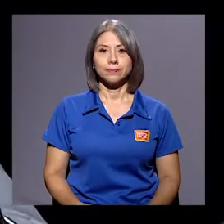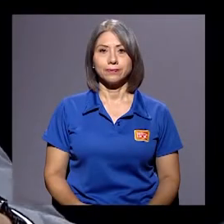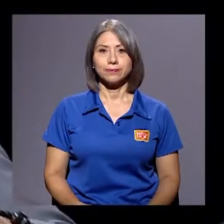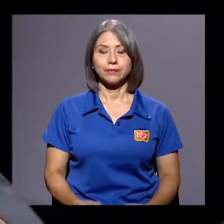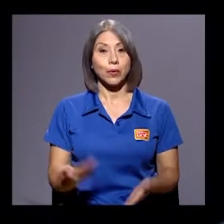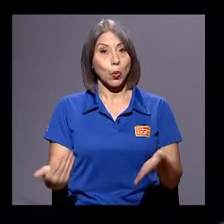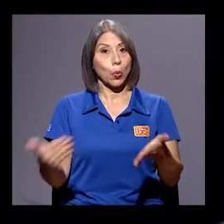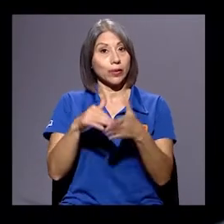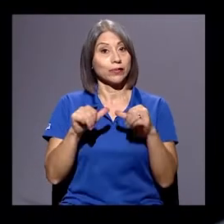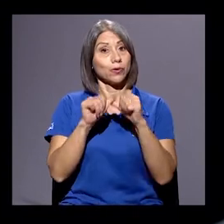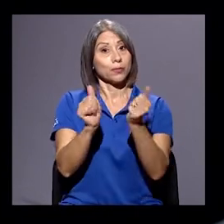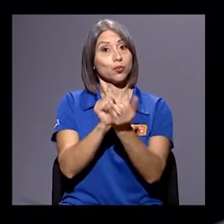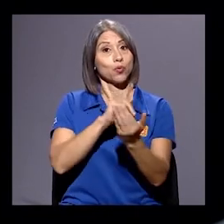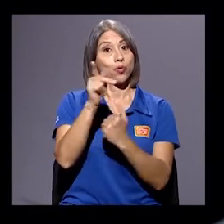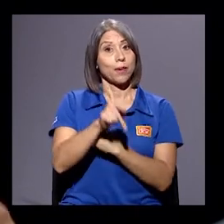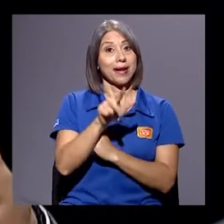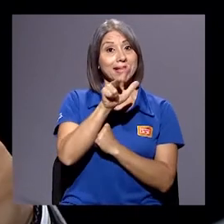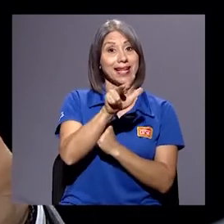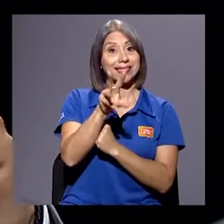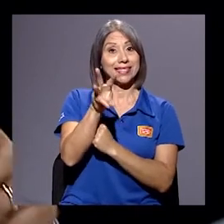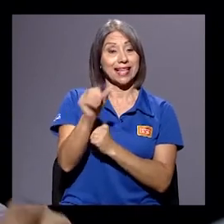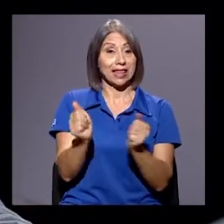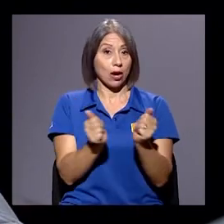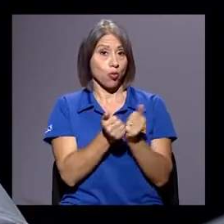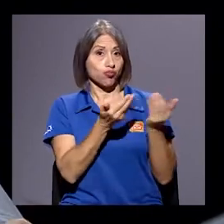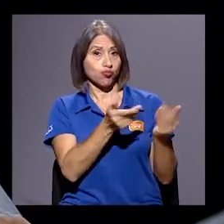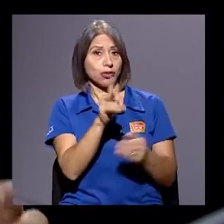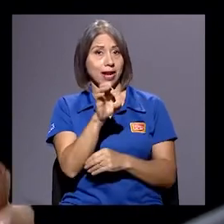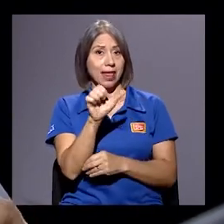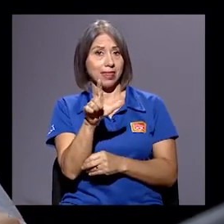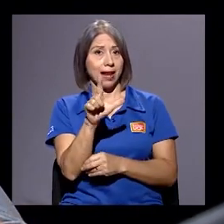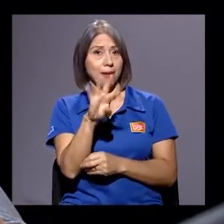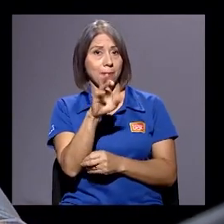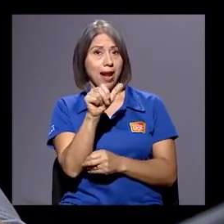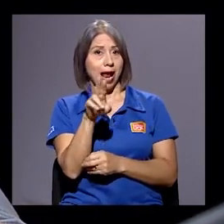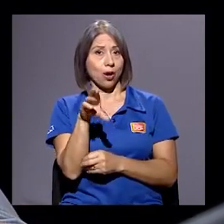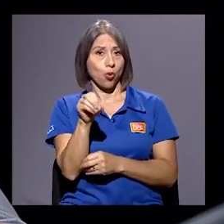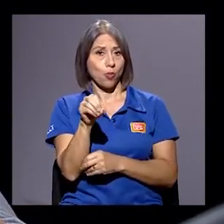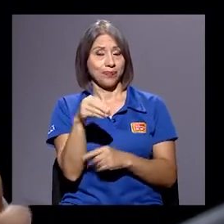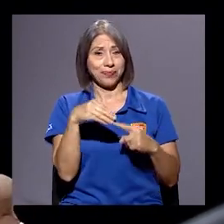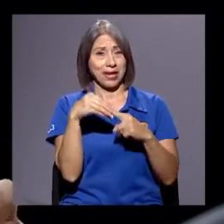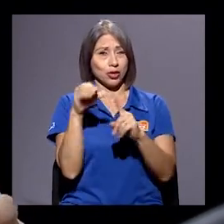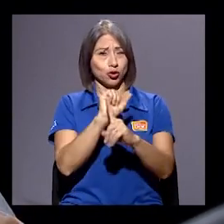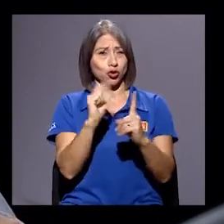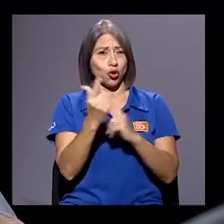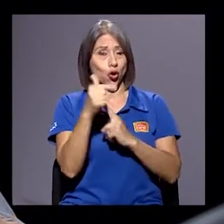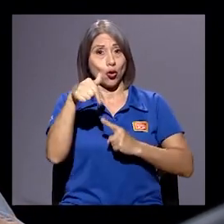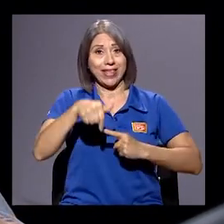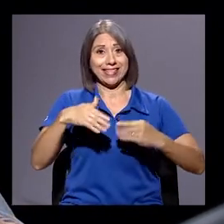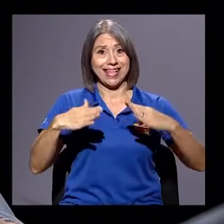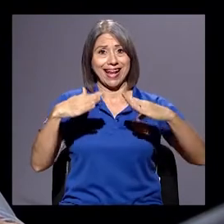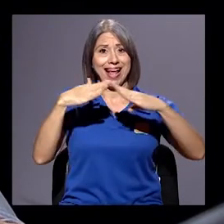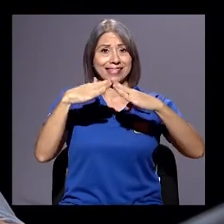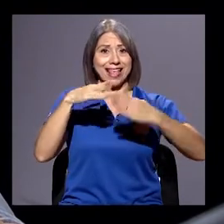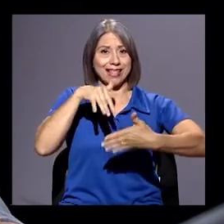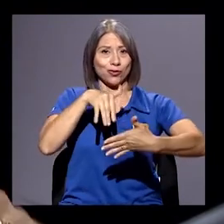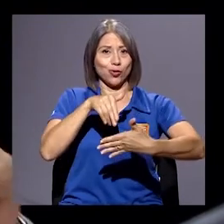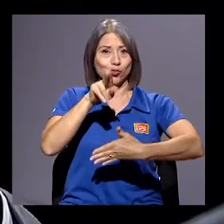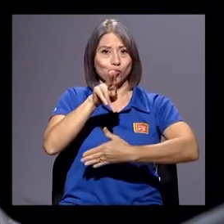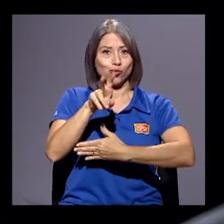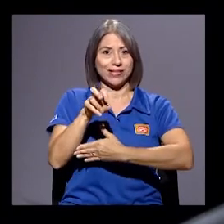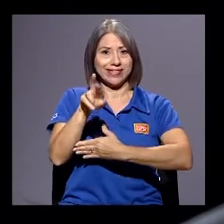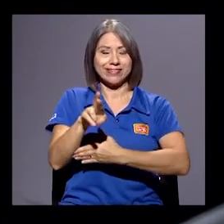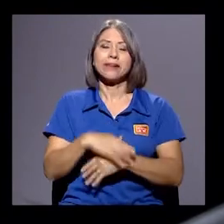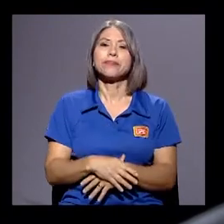Regresamos a 360 con don Randall Blanco, sociólogo acá de esta Casa de Estudios. Don Randall, ¿cómo podríamos hacer esa lectura